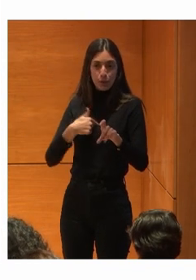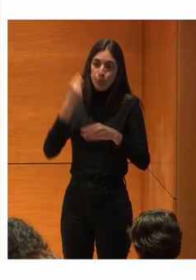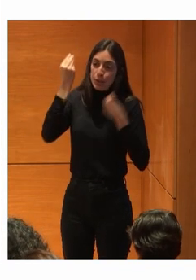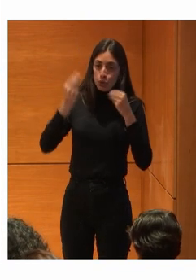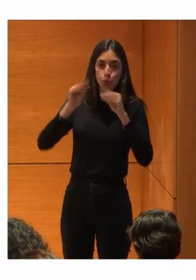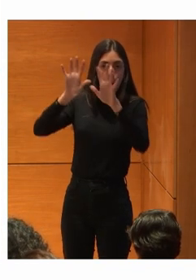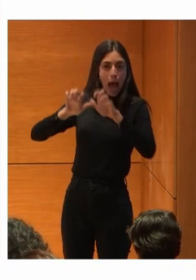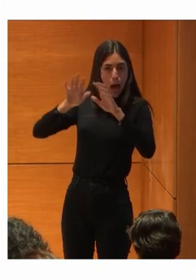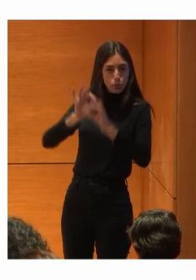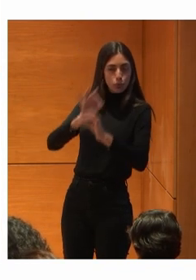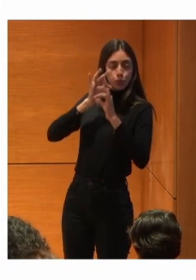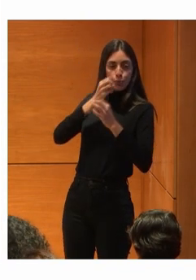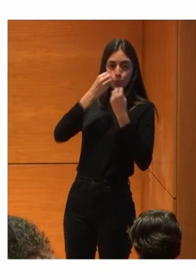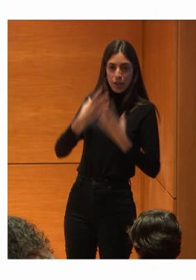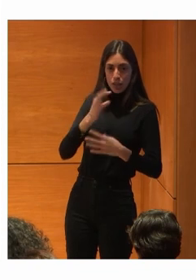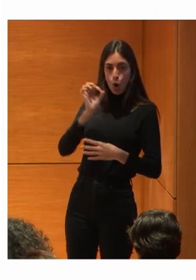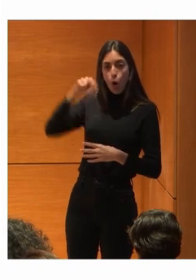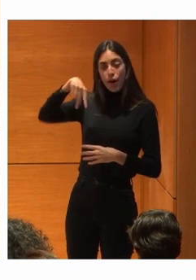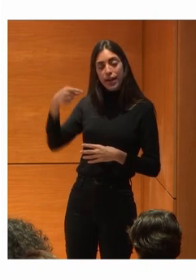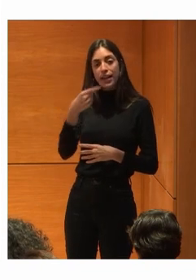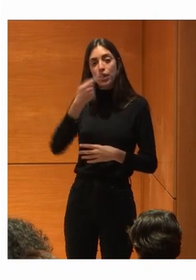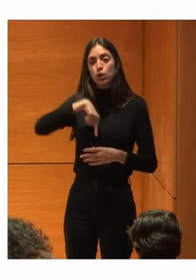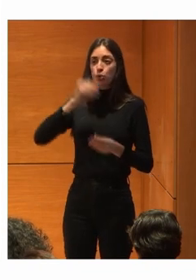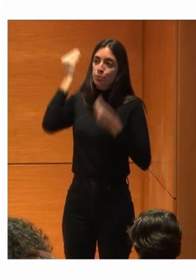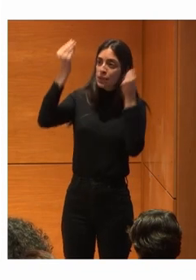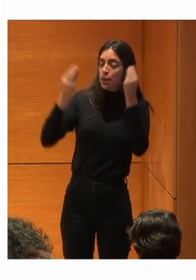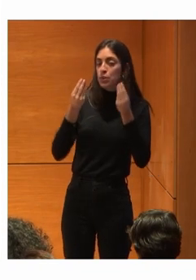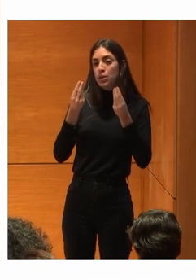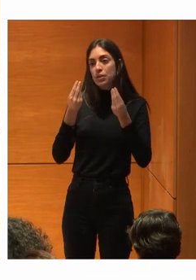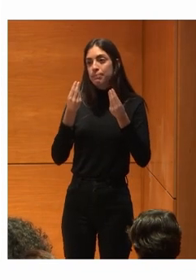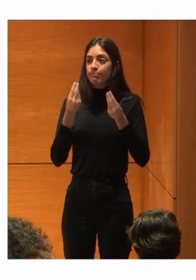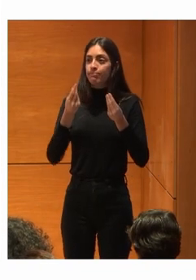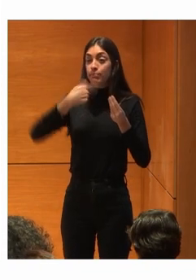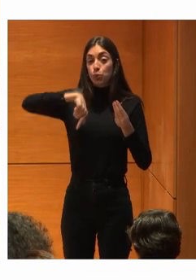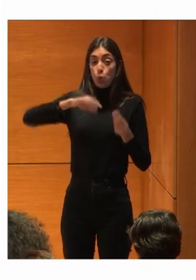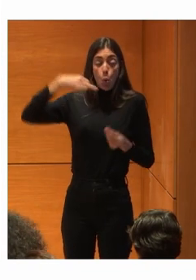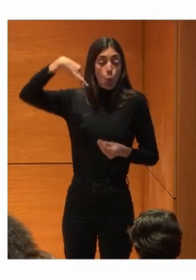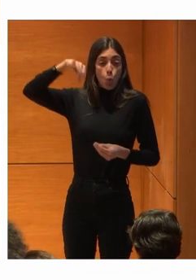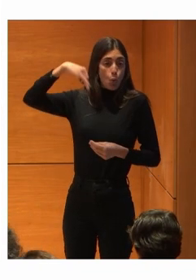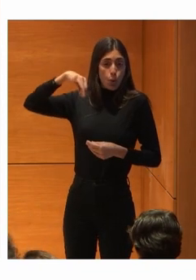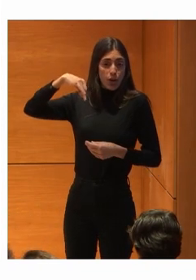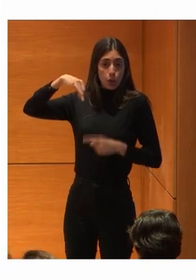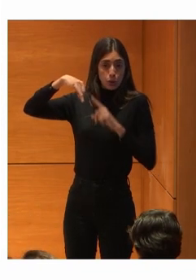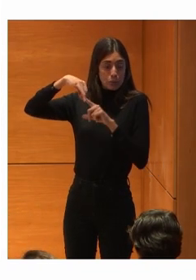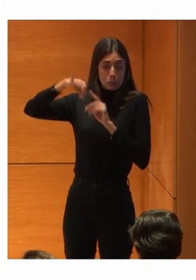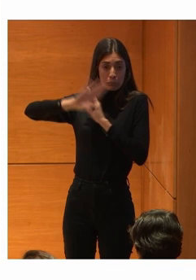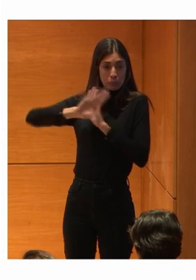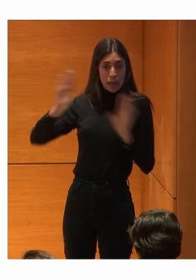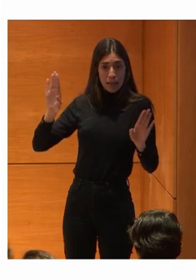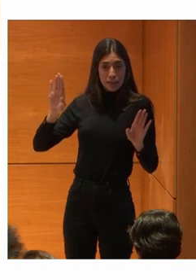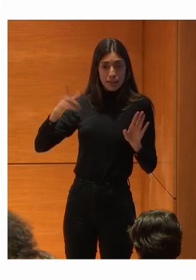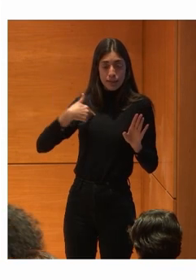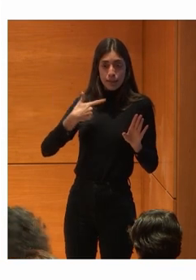aprendizaje Para las ONGs Que a veces Nos creemos Que somos los únicos Que mantenemos Las